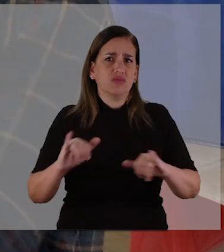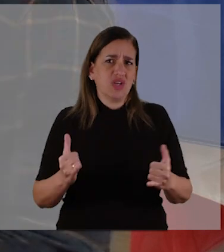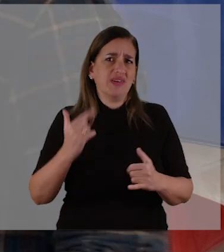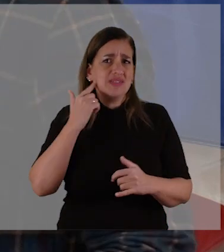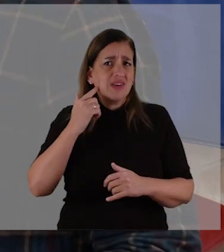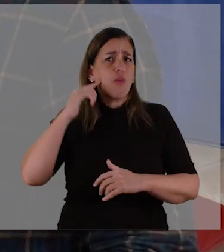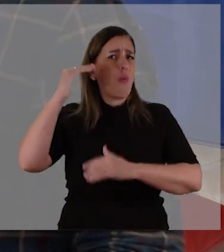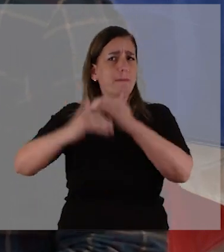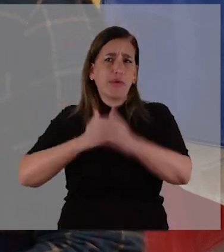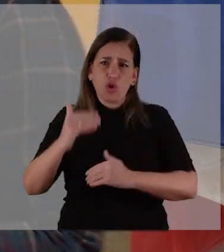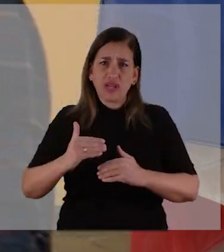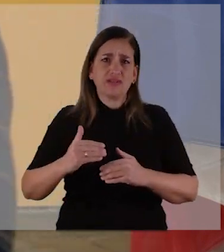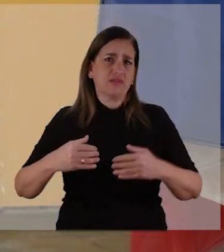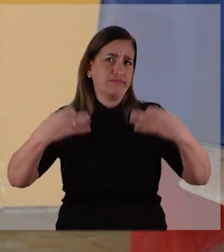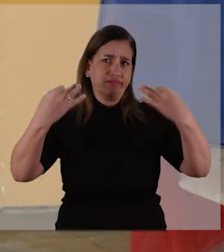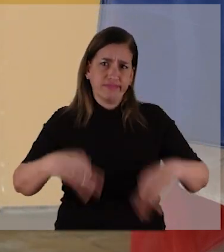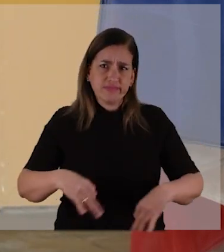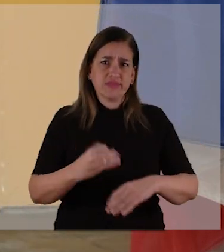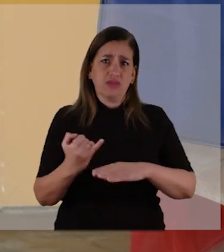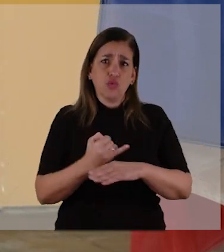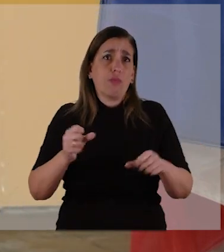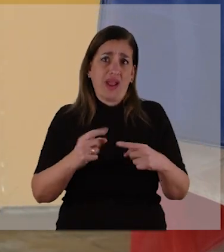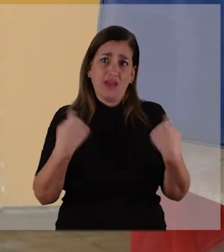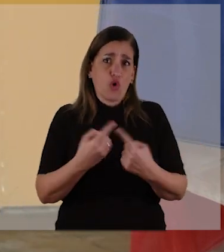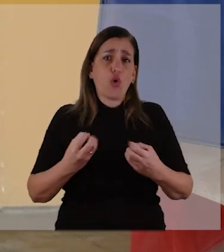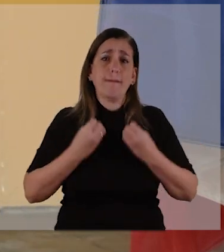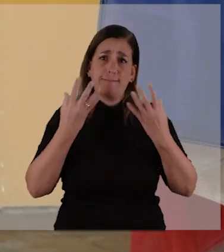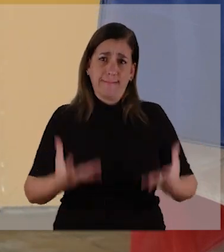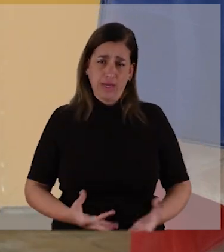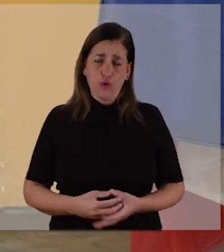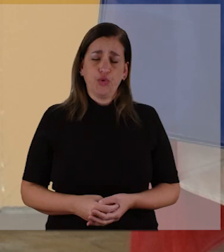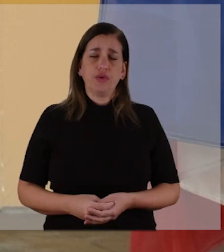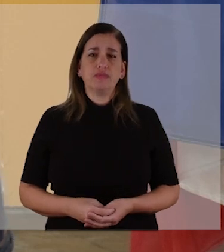años va a ser un instituto con cierta madurez para que las cosas caminen.